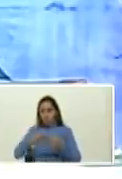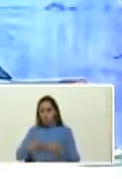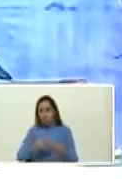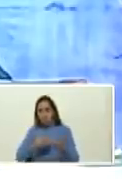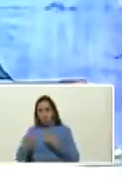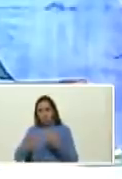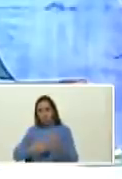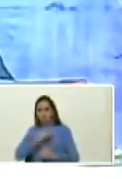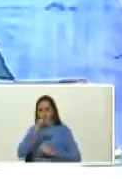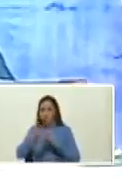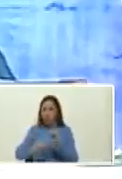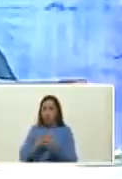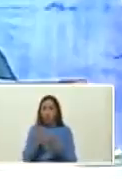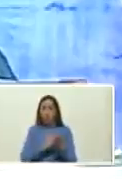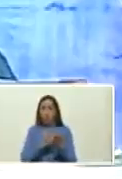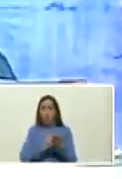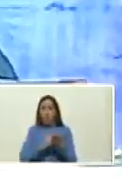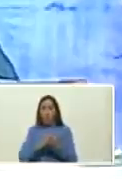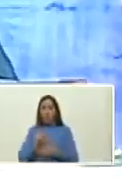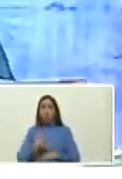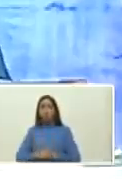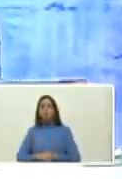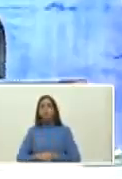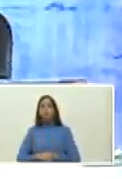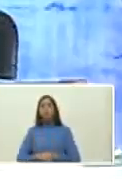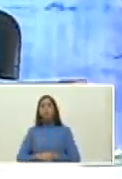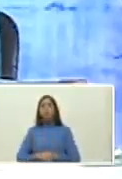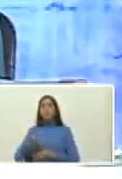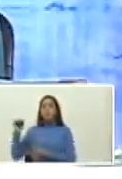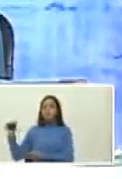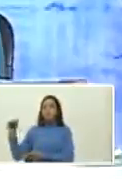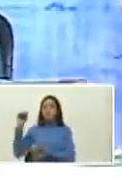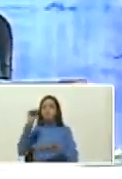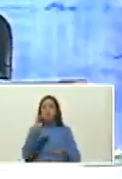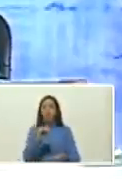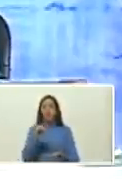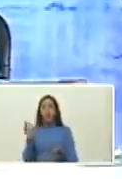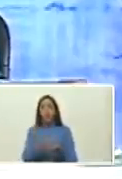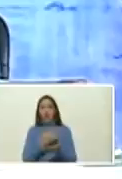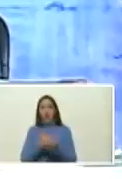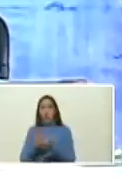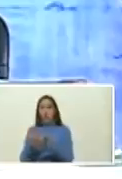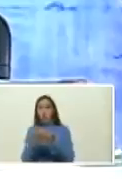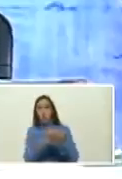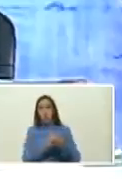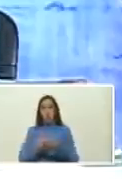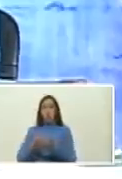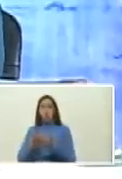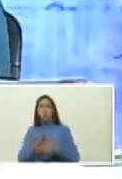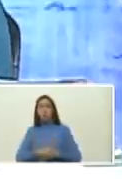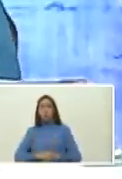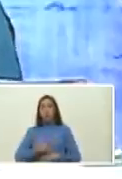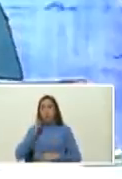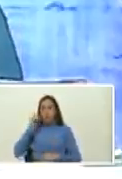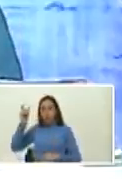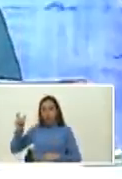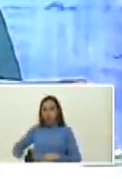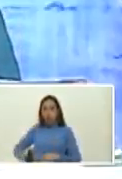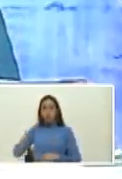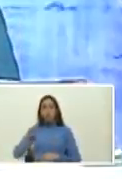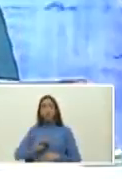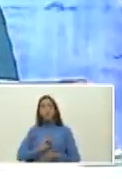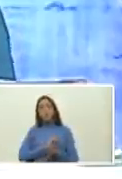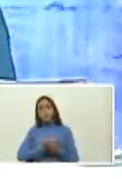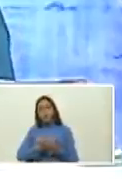Internacional del Libro aquí más me trae de Vladimir Acosta Vladimir Acosta